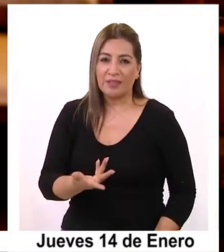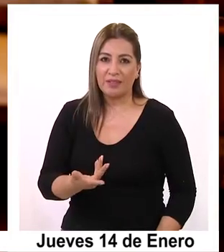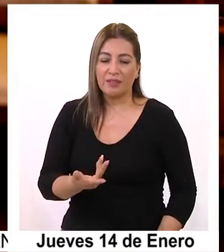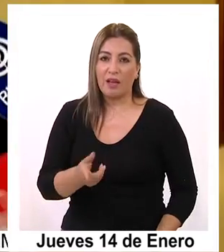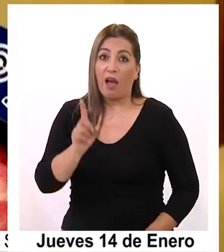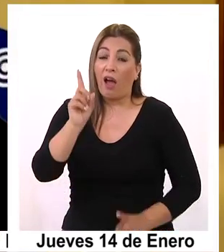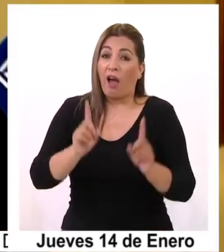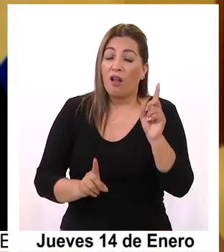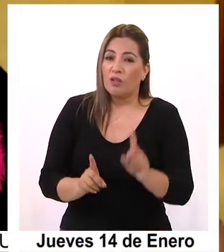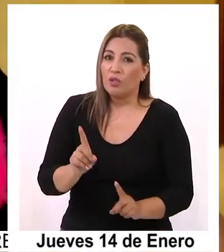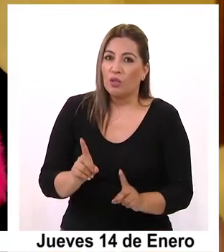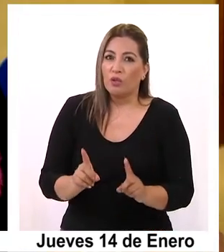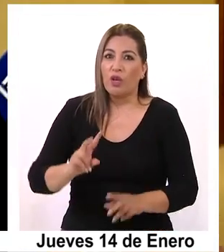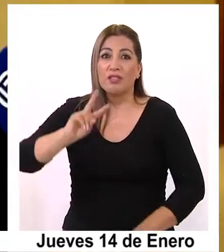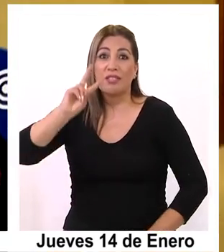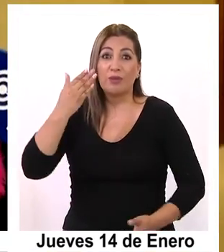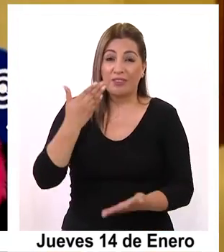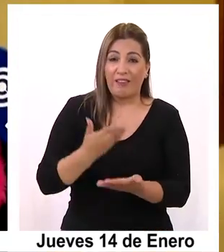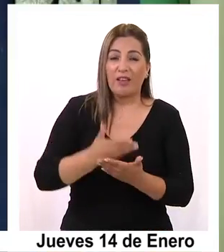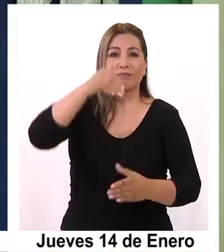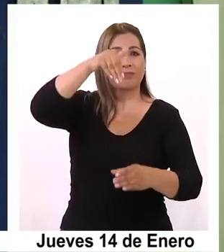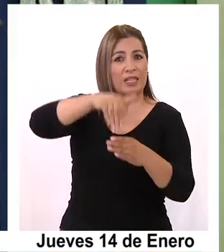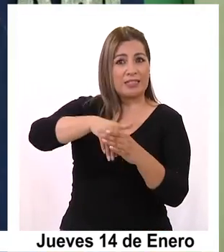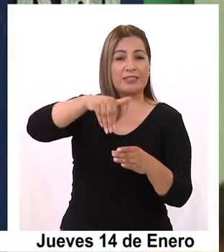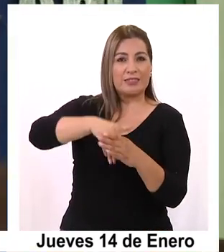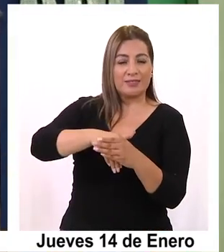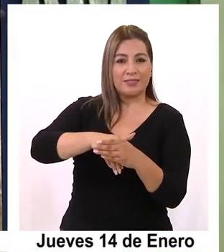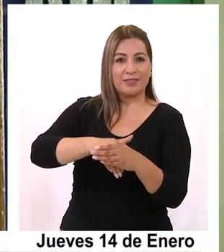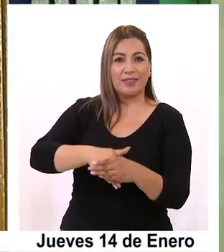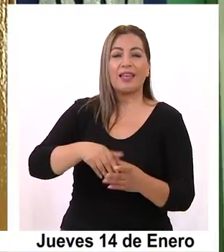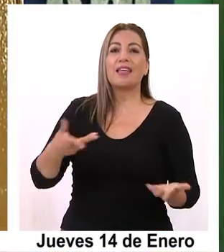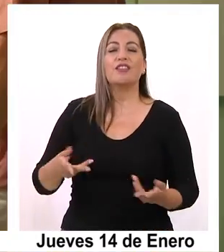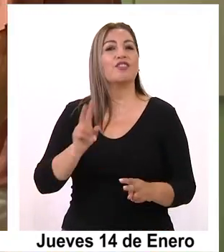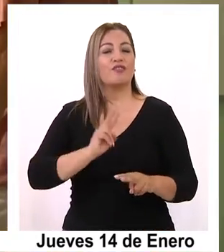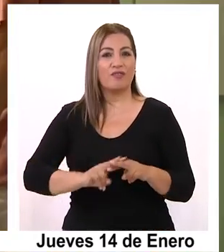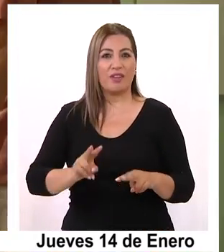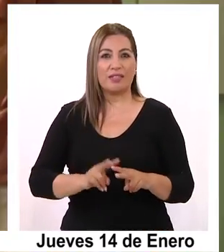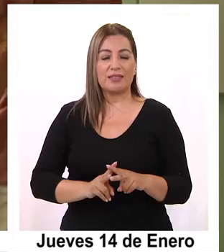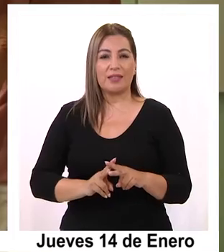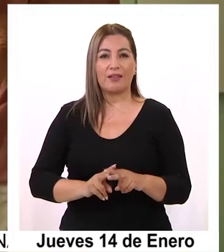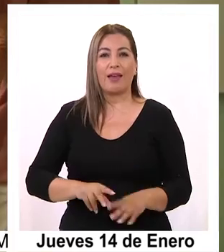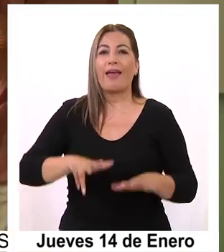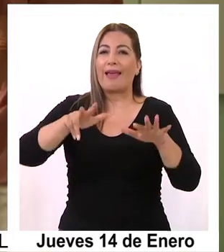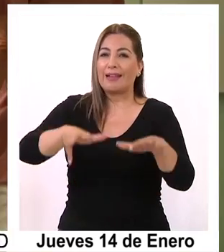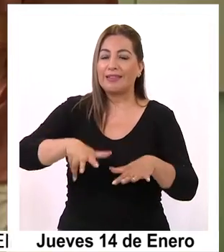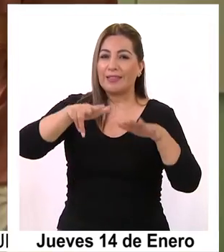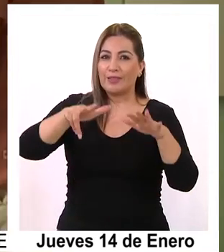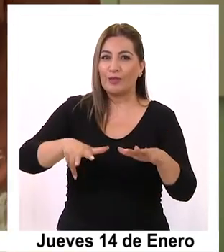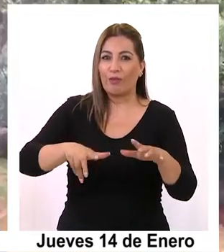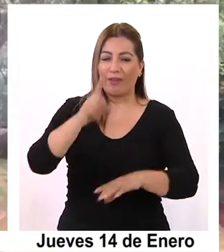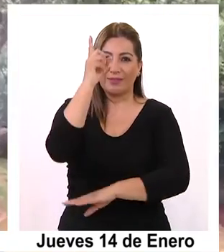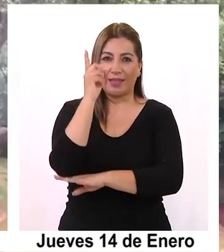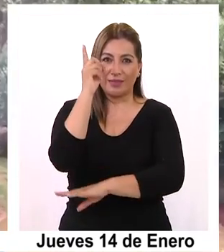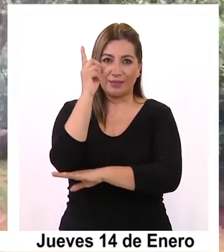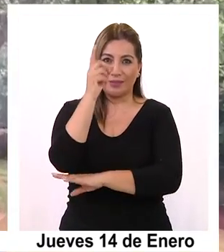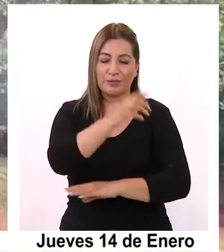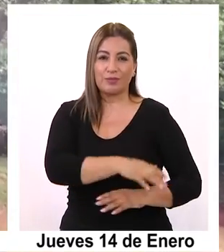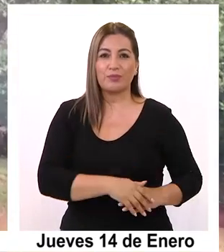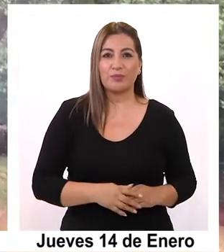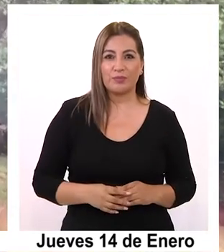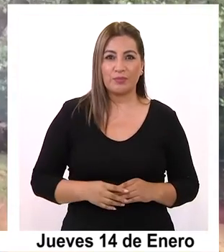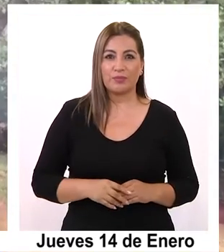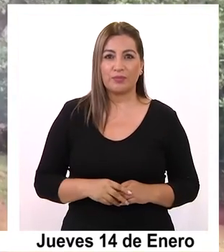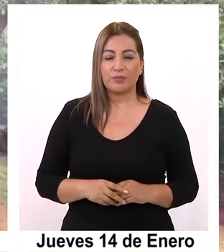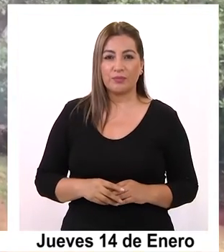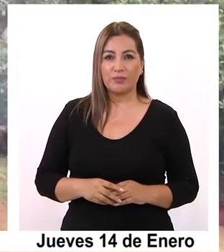En caso de ocurrir una segunda vuelta electoral, esta tendrá lugar el 19 de diciembre. Que la ciudadanía